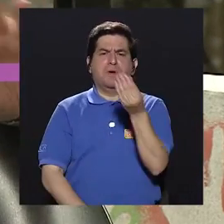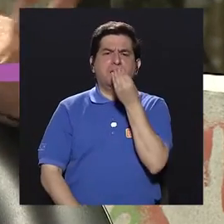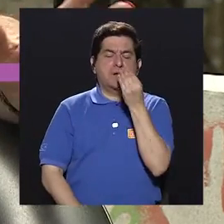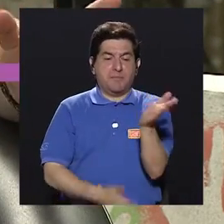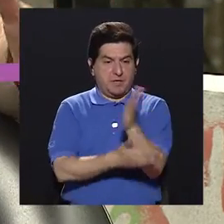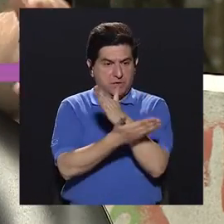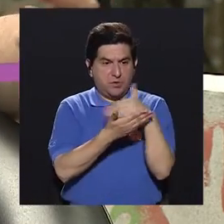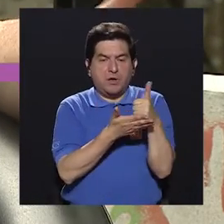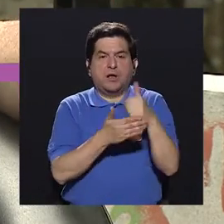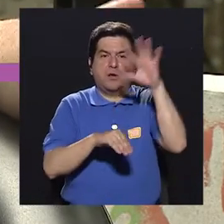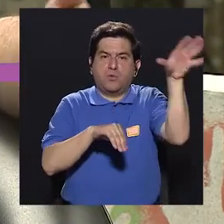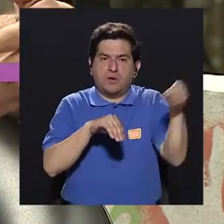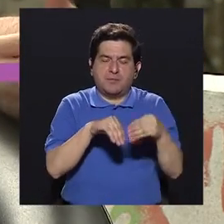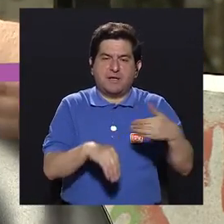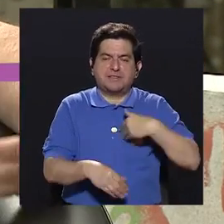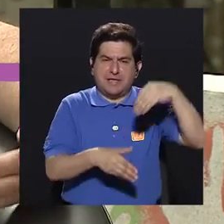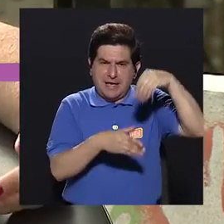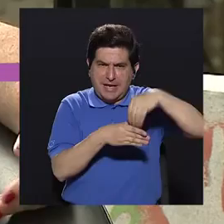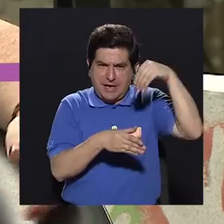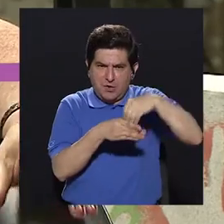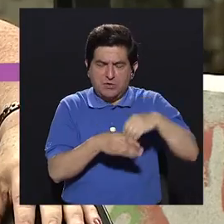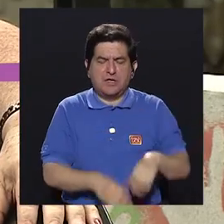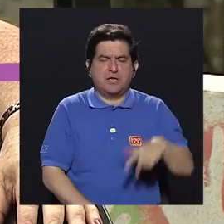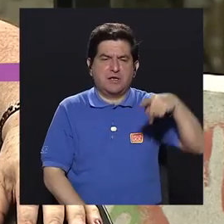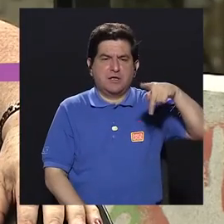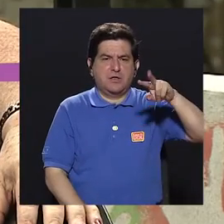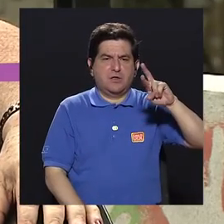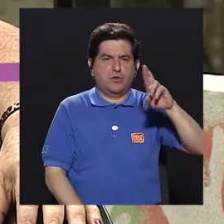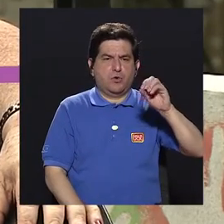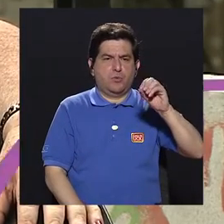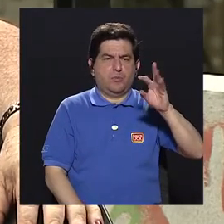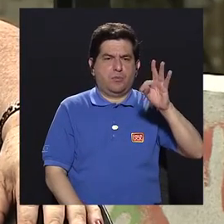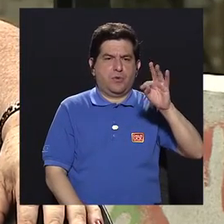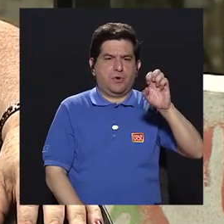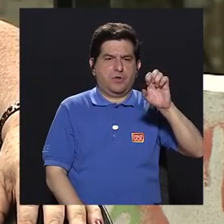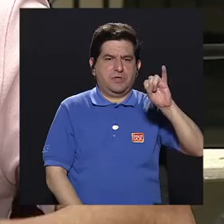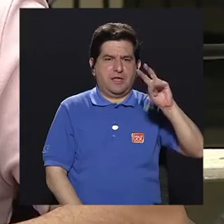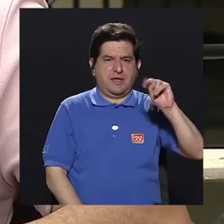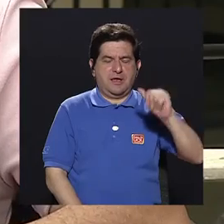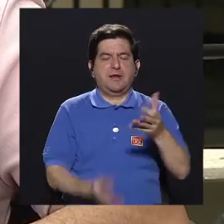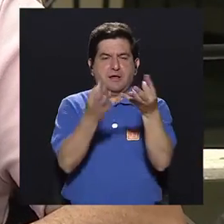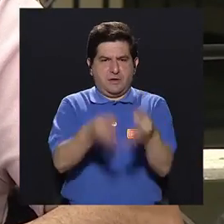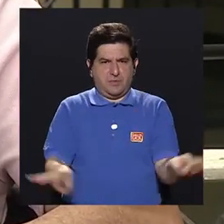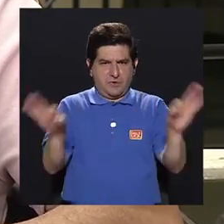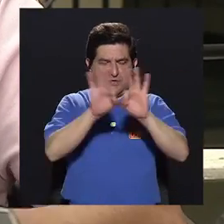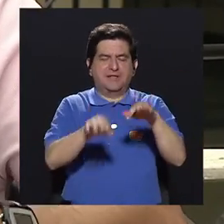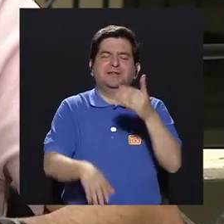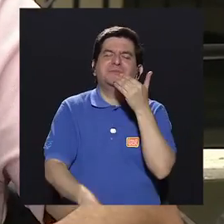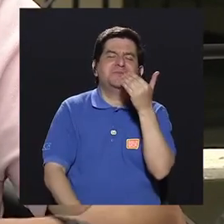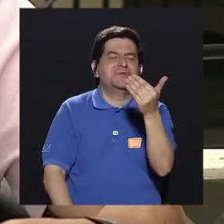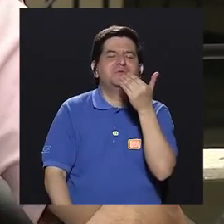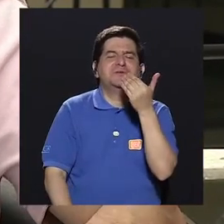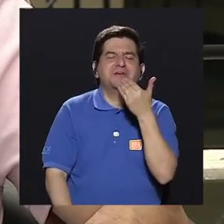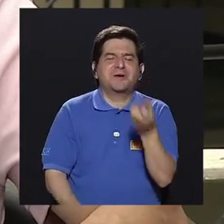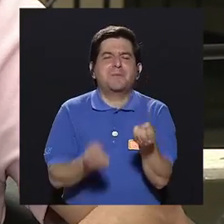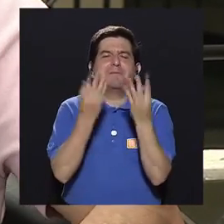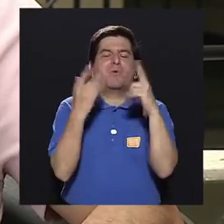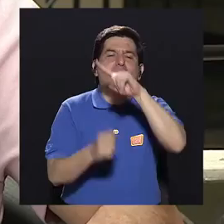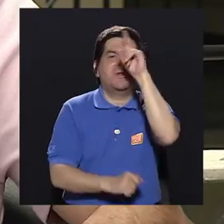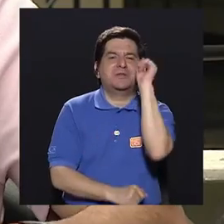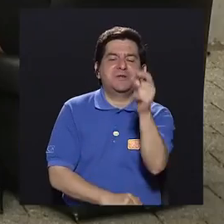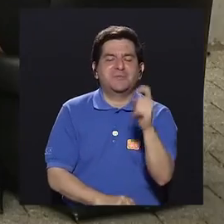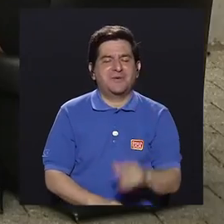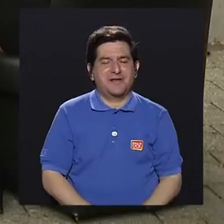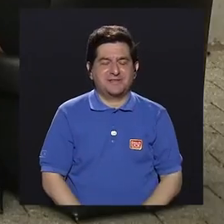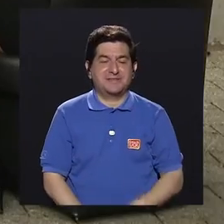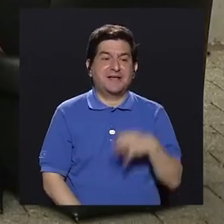algunas que además tienen un contenido de proteínas importante. Marcela, muchísimas gracias. Se nos quedan muchas preguntas. Y